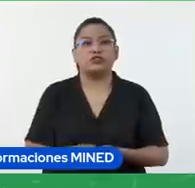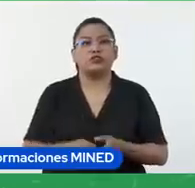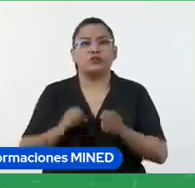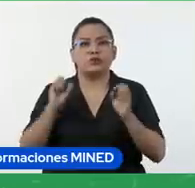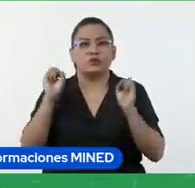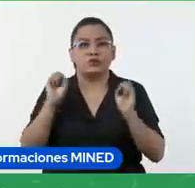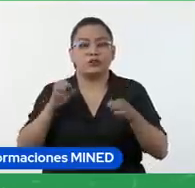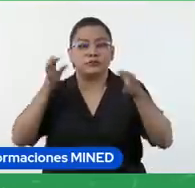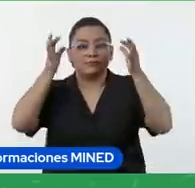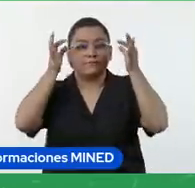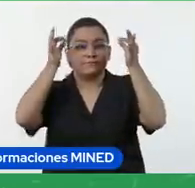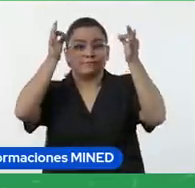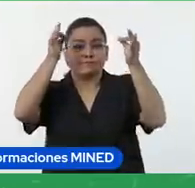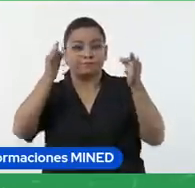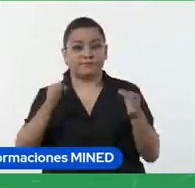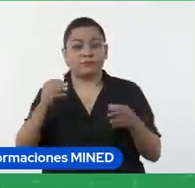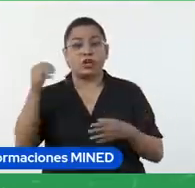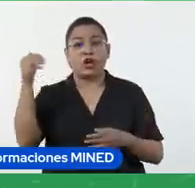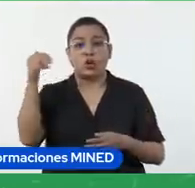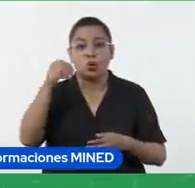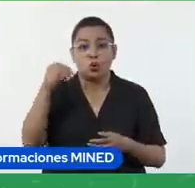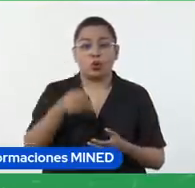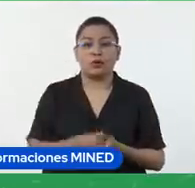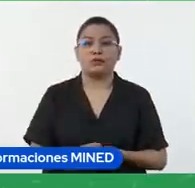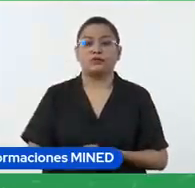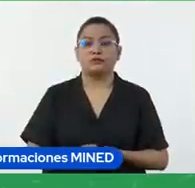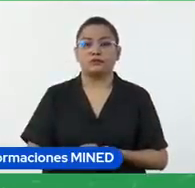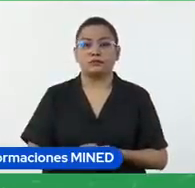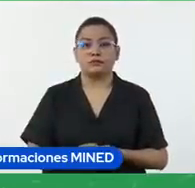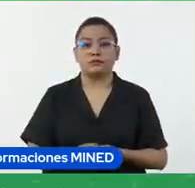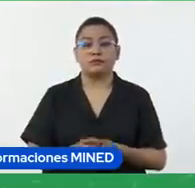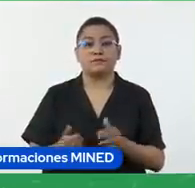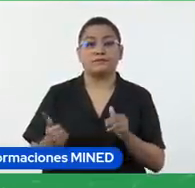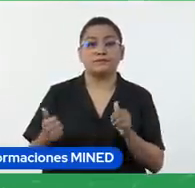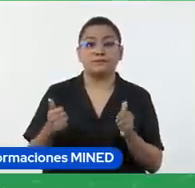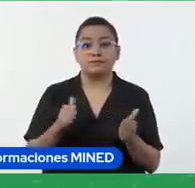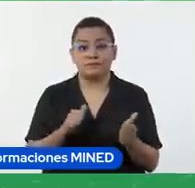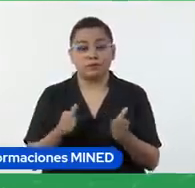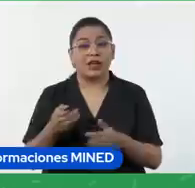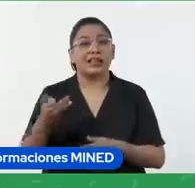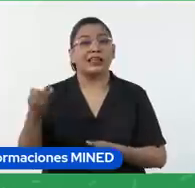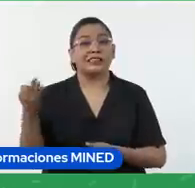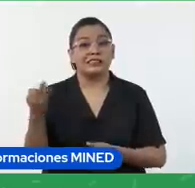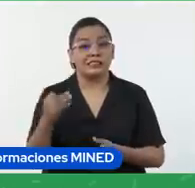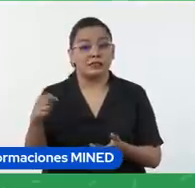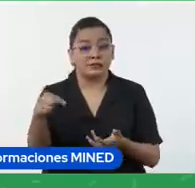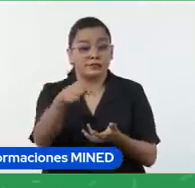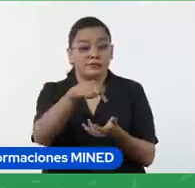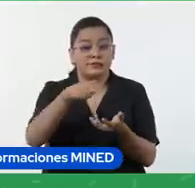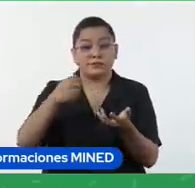decisiones educativas para ajustar la enseñanza de acuerdo a lo que necesitan los alumnos.